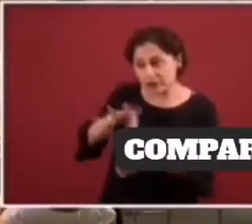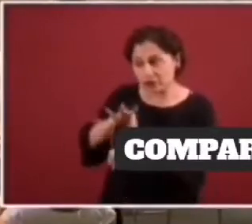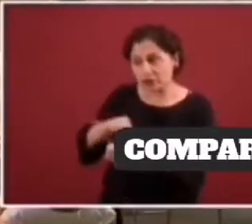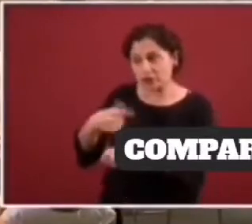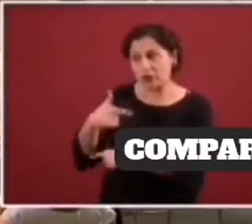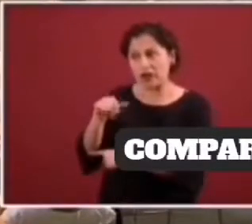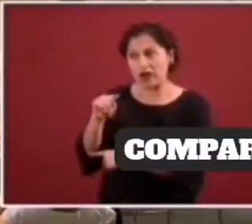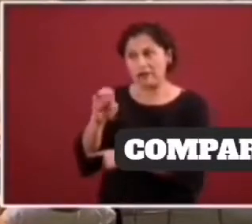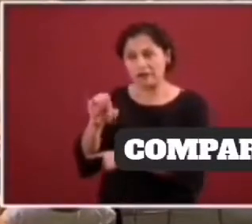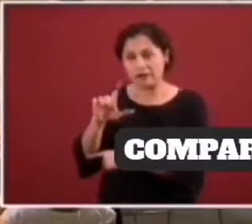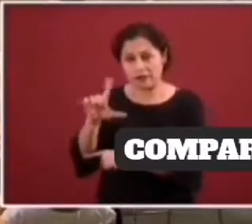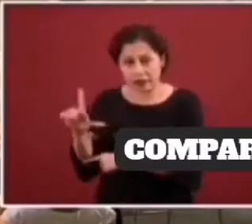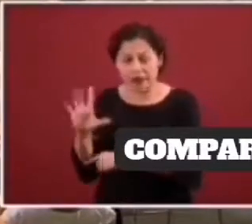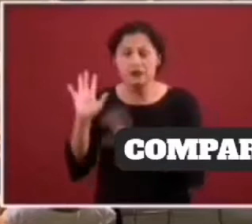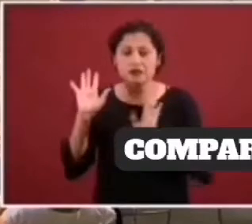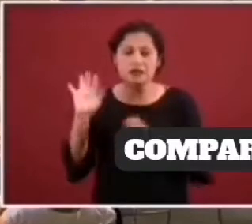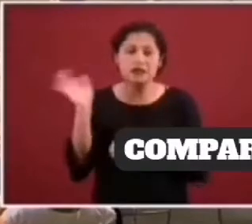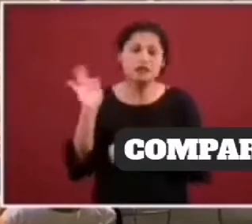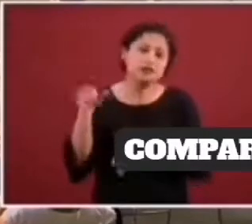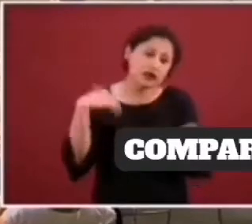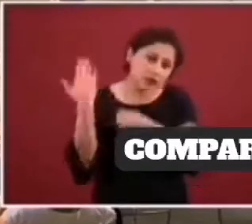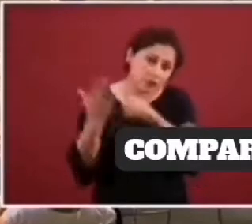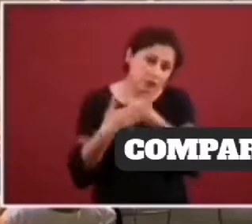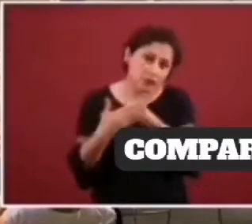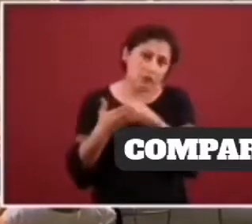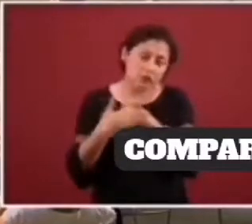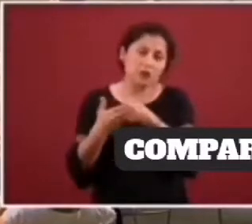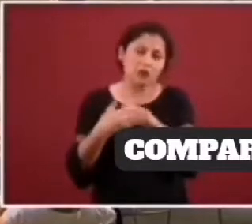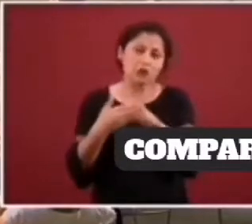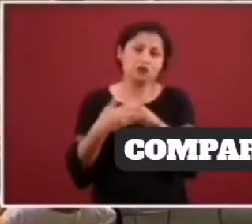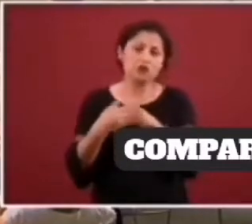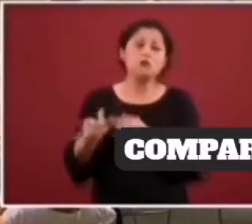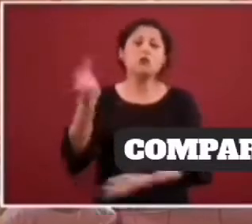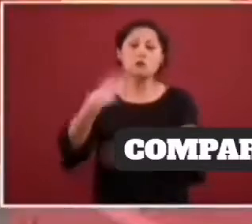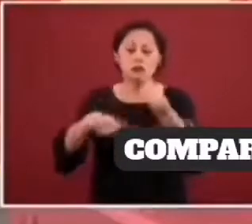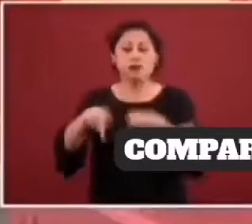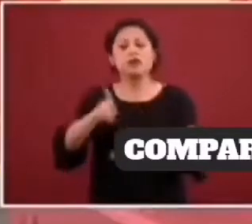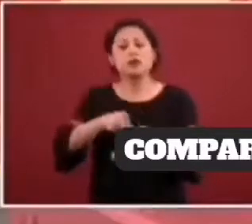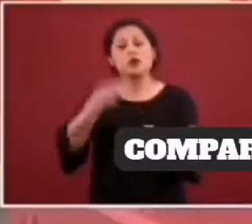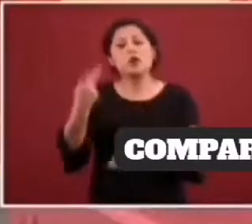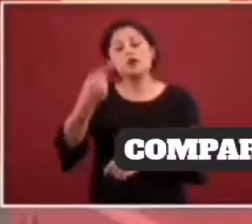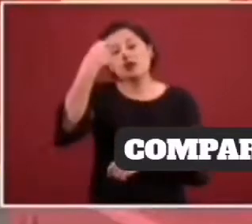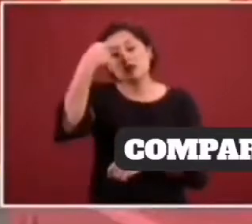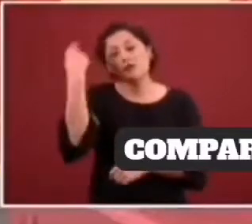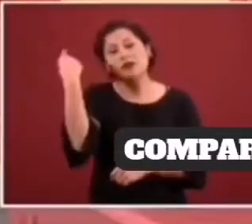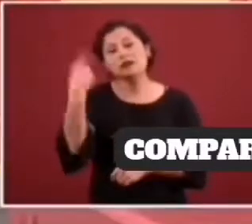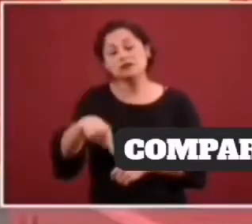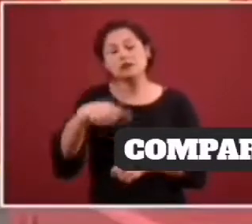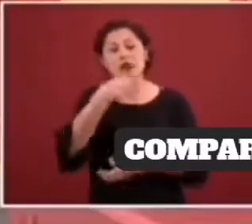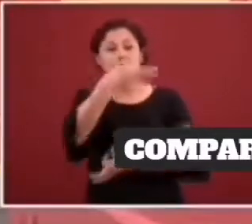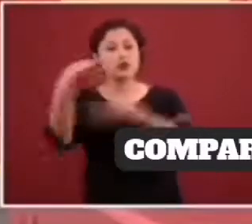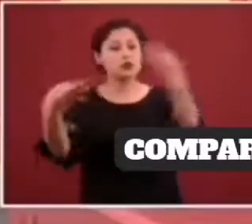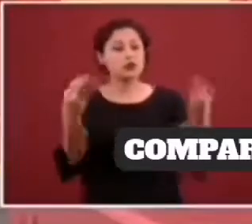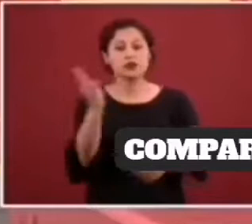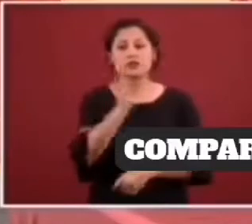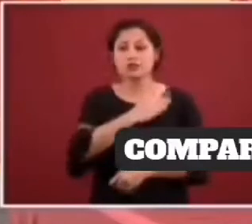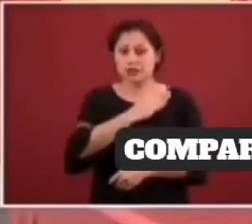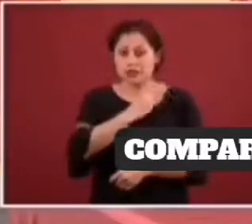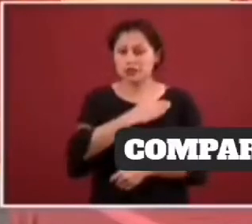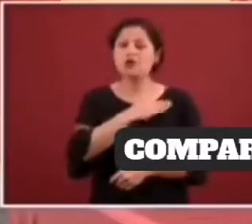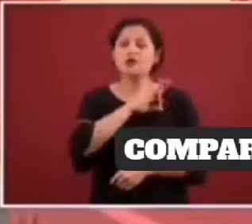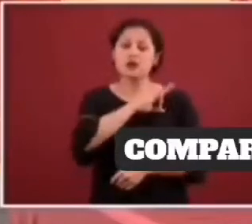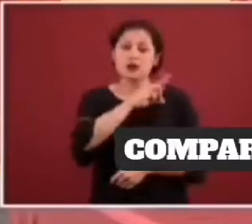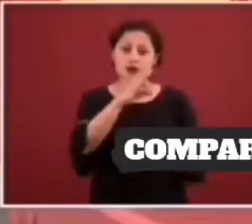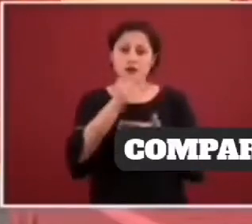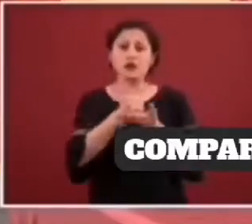algún otro momento poder también traer de estas buenas noticias que de alguna manera traen tranquilidad